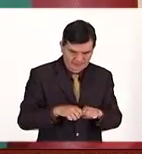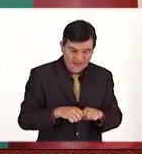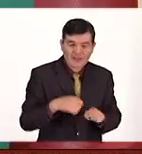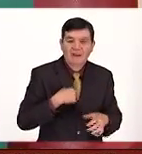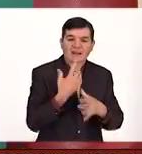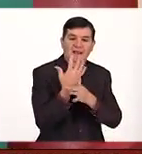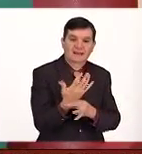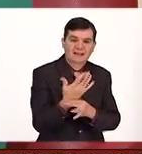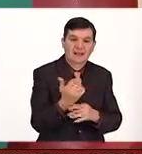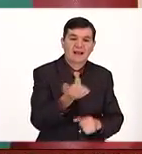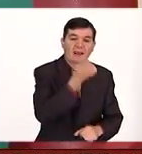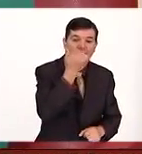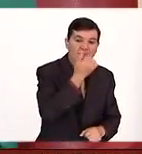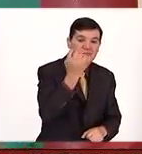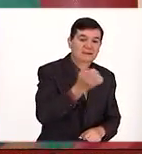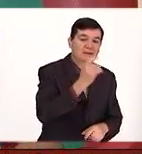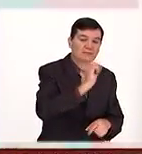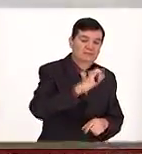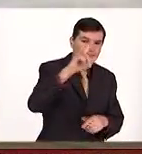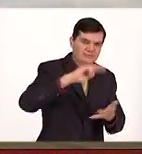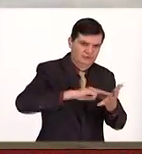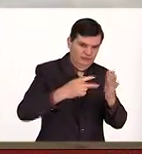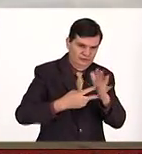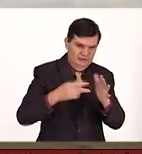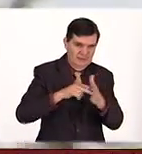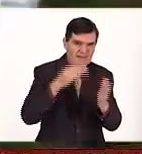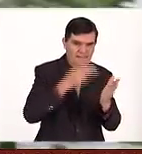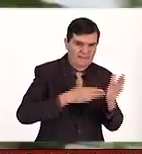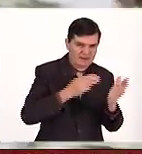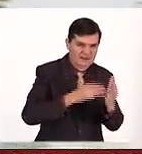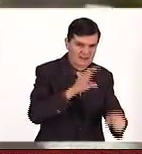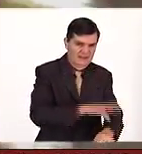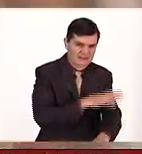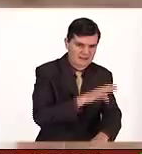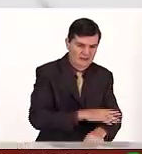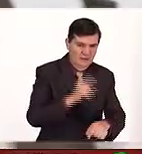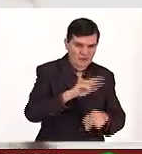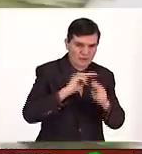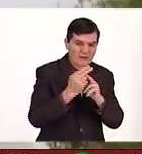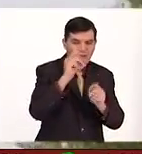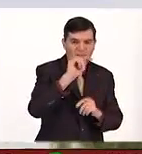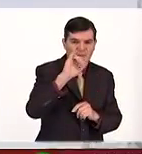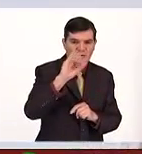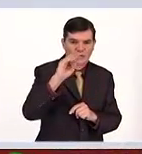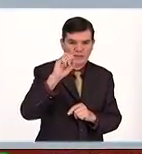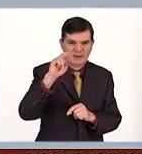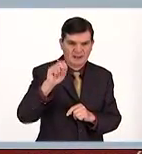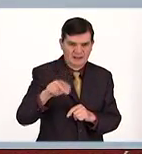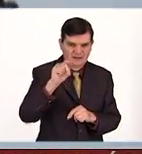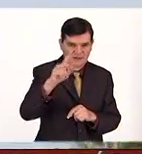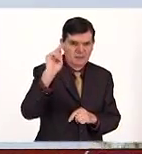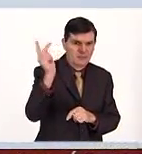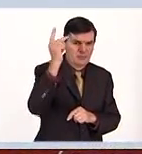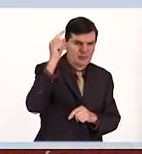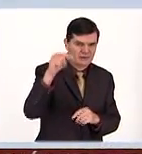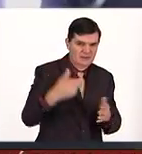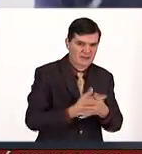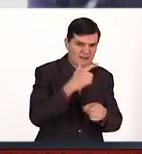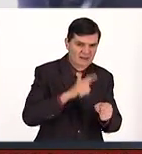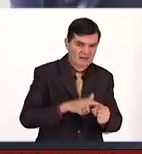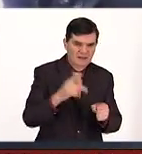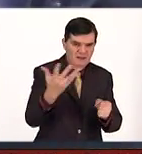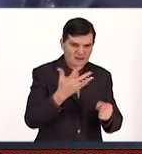les comento que alumnos de la Escuela Superior de Ingeniería Mecánica y Eléctrica Unidad Ticomán del Instituto Politécnico Nacional